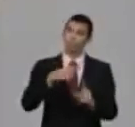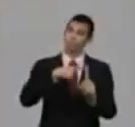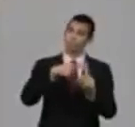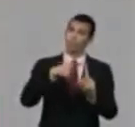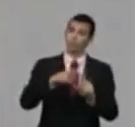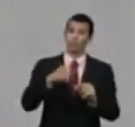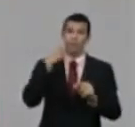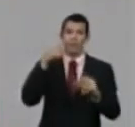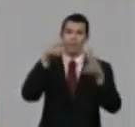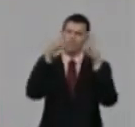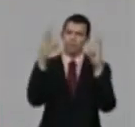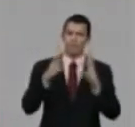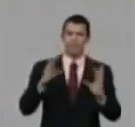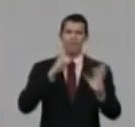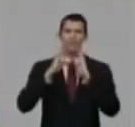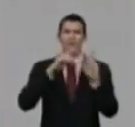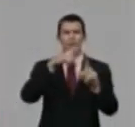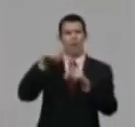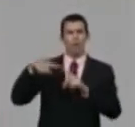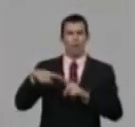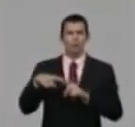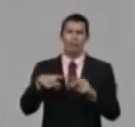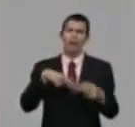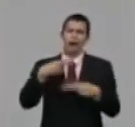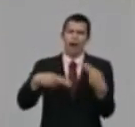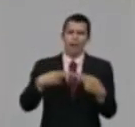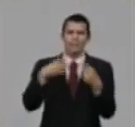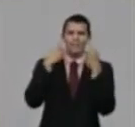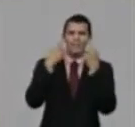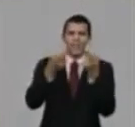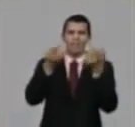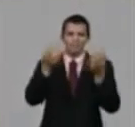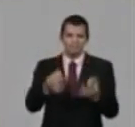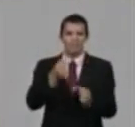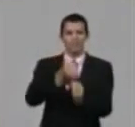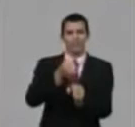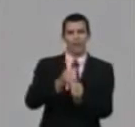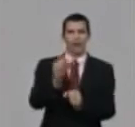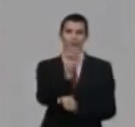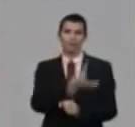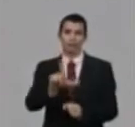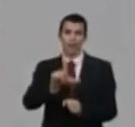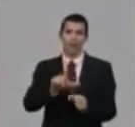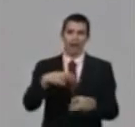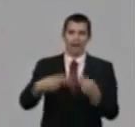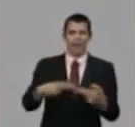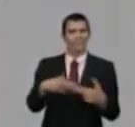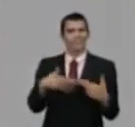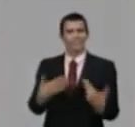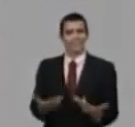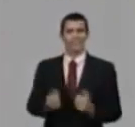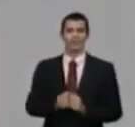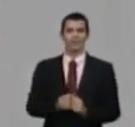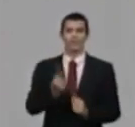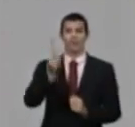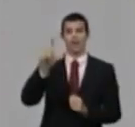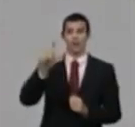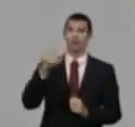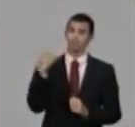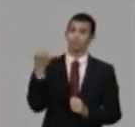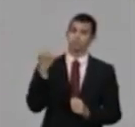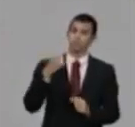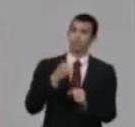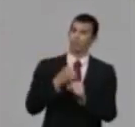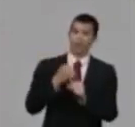redes sociales. La provincia de Villaclara tiene un excelente trabajo con los trabajadores sociales, valga la redundancia. estado en los